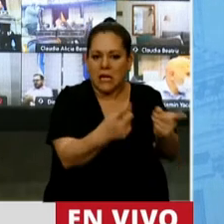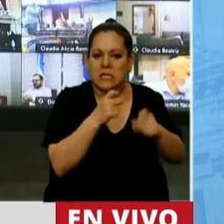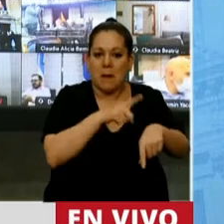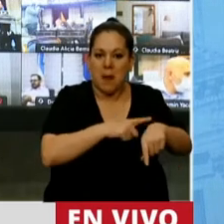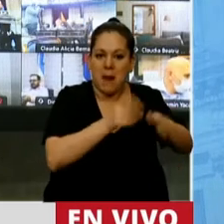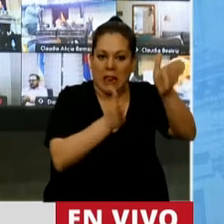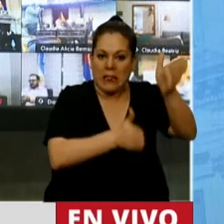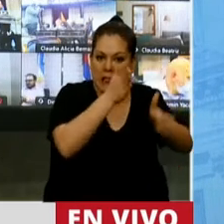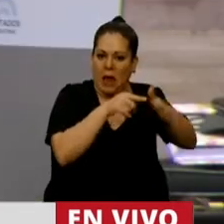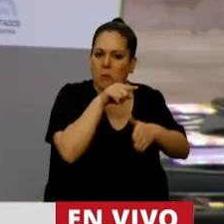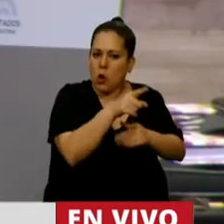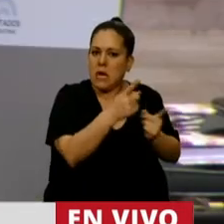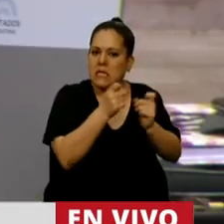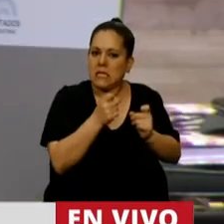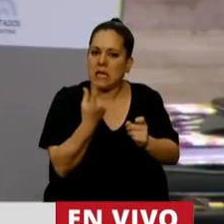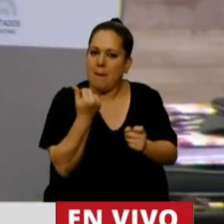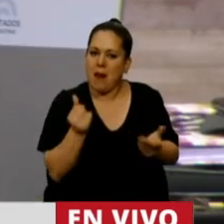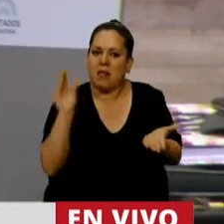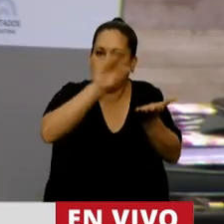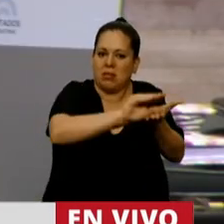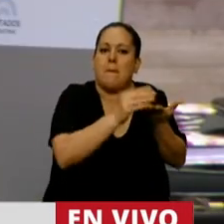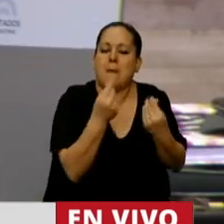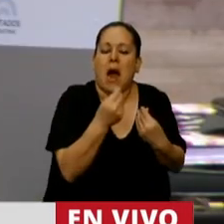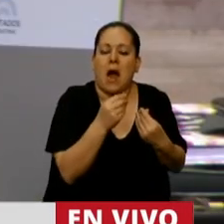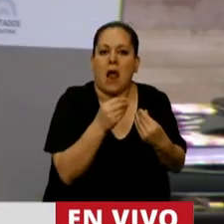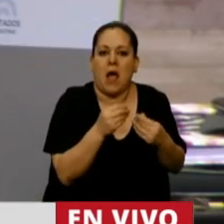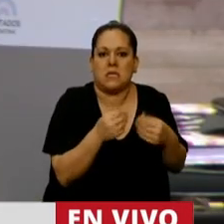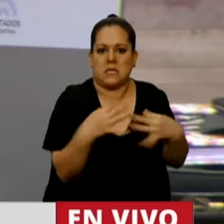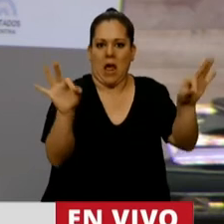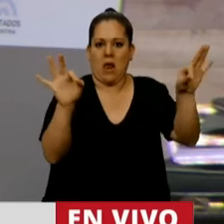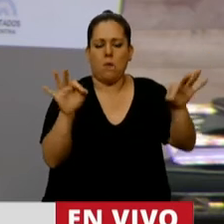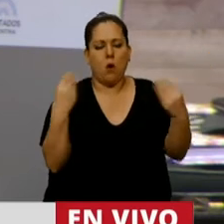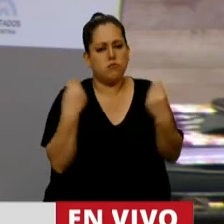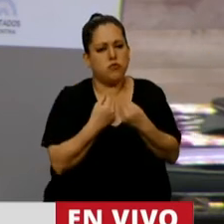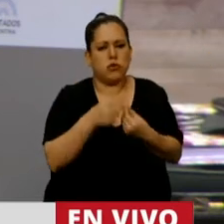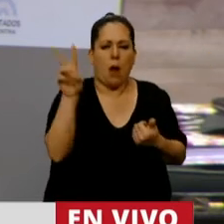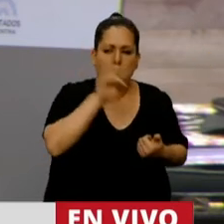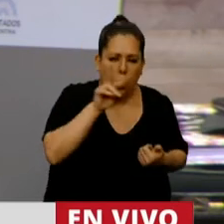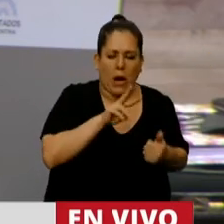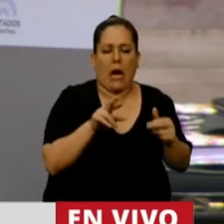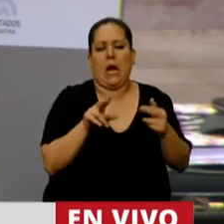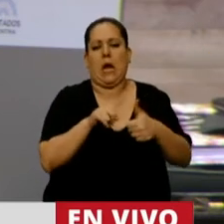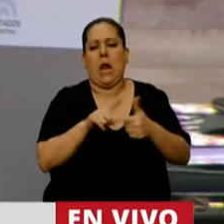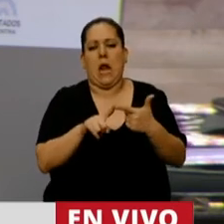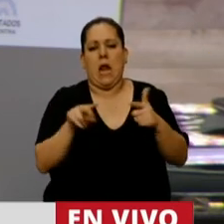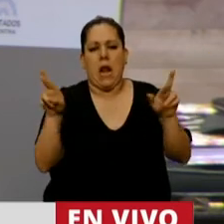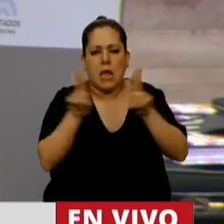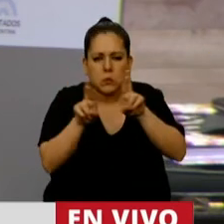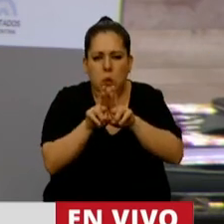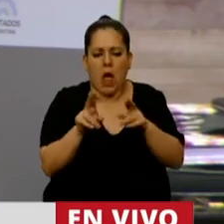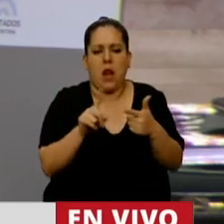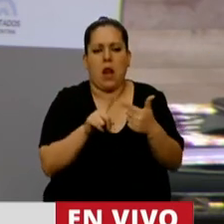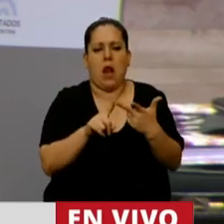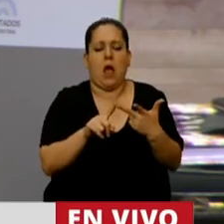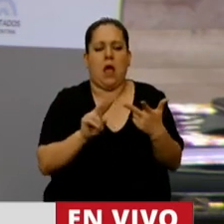un acompañamiento económico para poder salir de esa situación. Muchas mujeres, muchas lesbianas, muchos varones trans continúan en